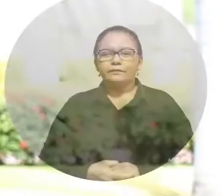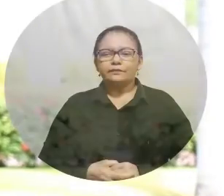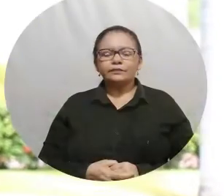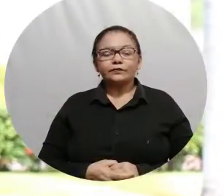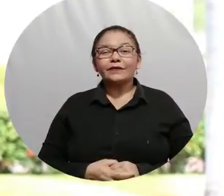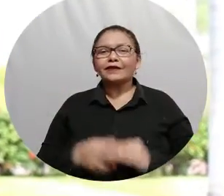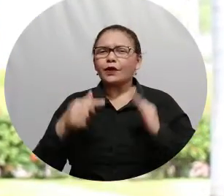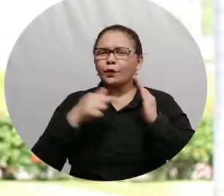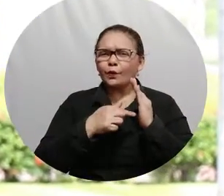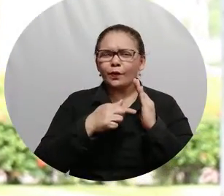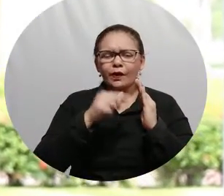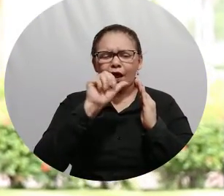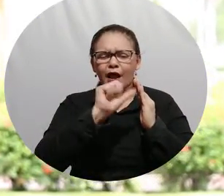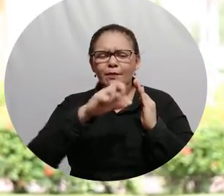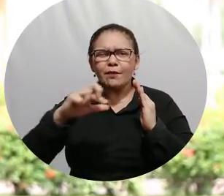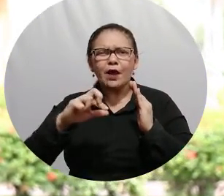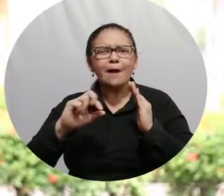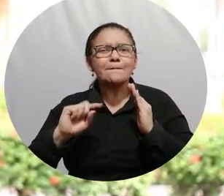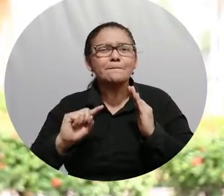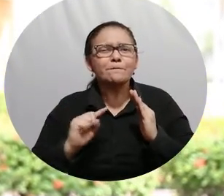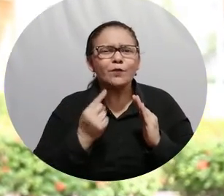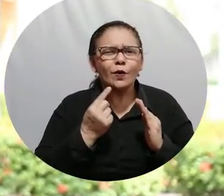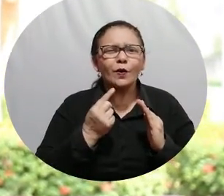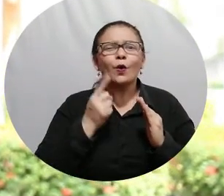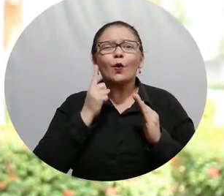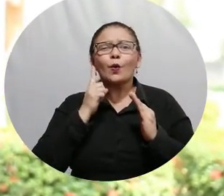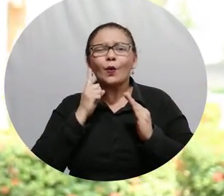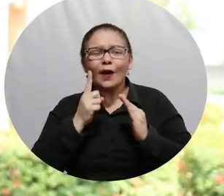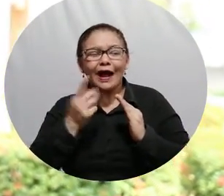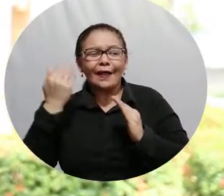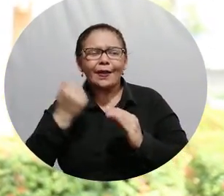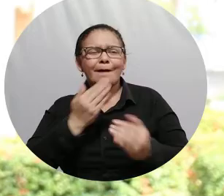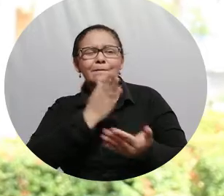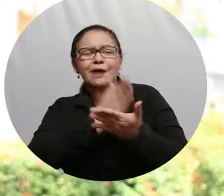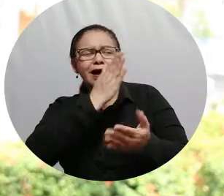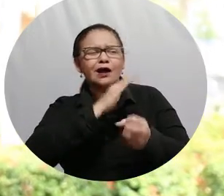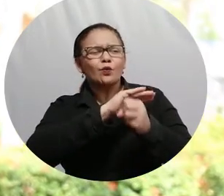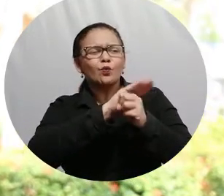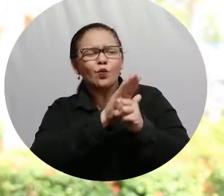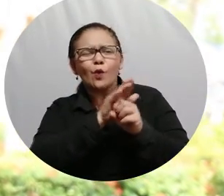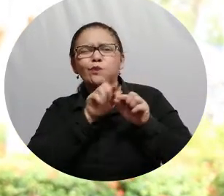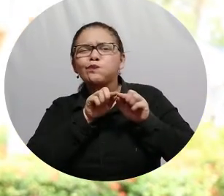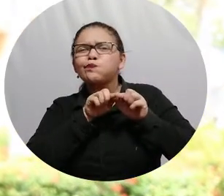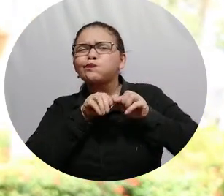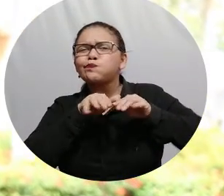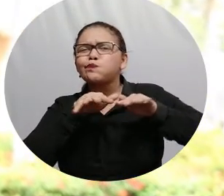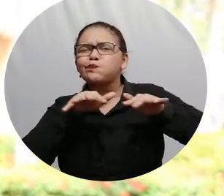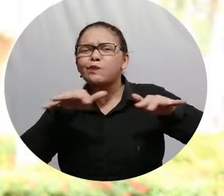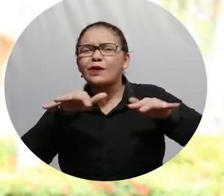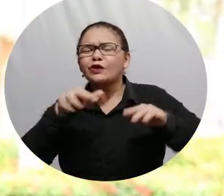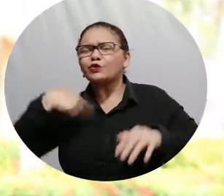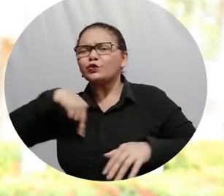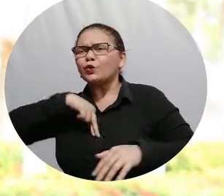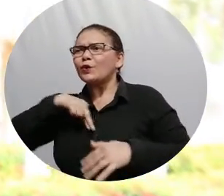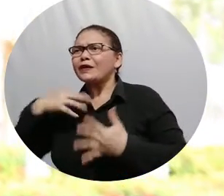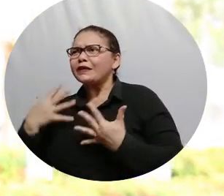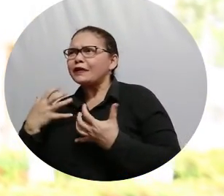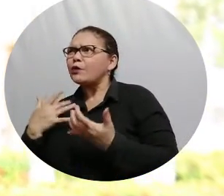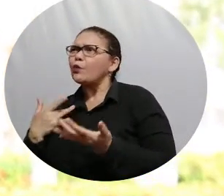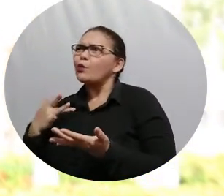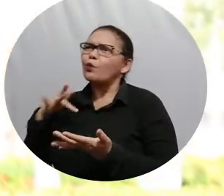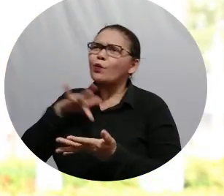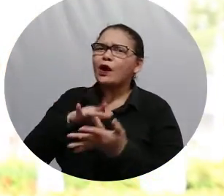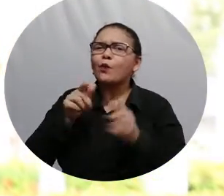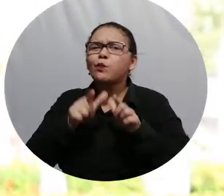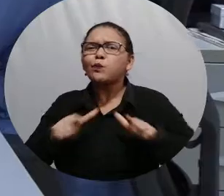Esta aplicación nace como respuesta a la problemática que actualmente estamos viviendo de buscar volver a